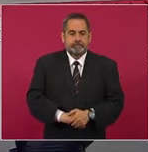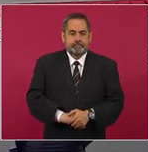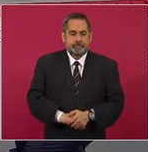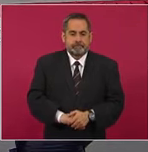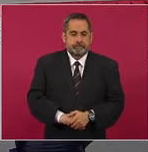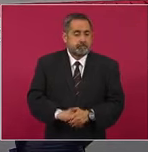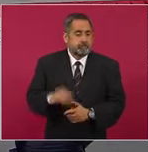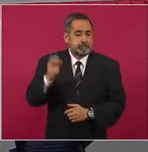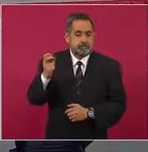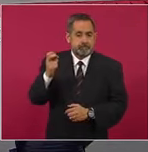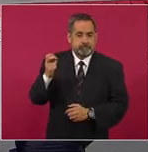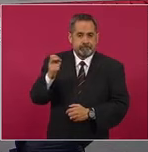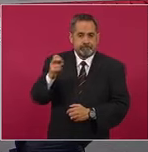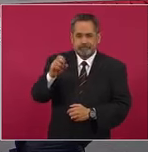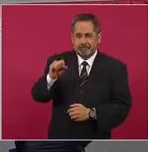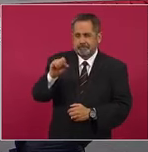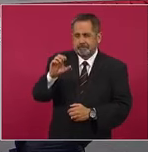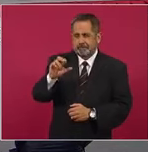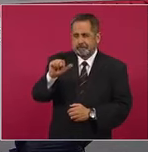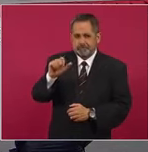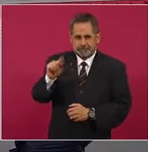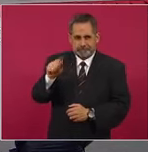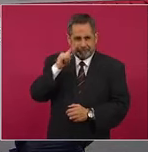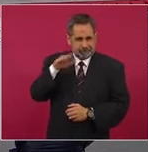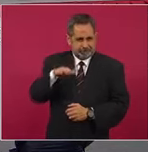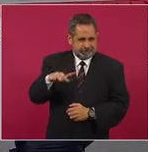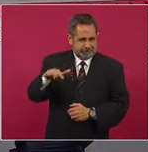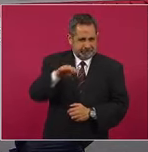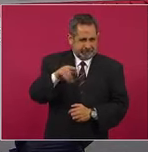está Xcaret, todo esto es